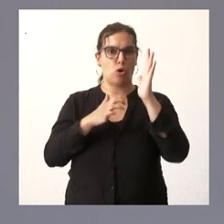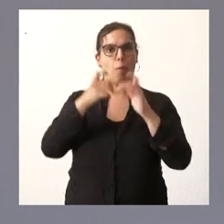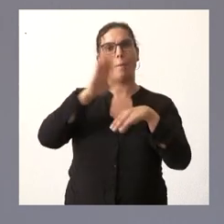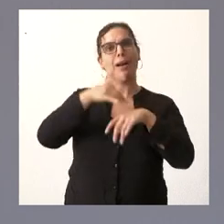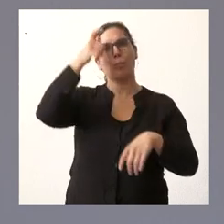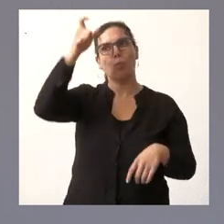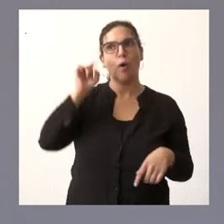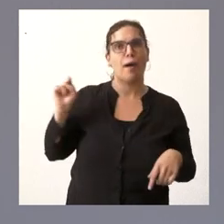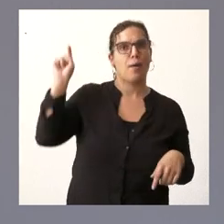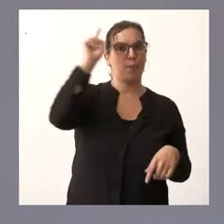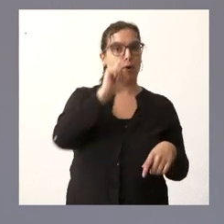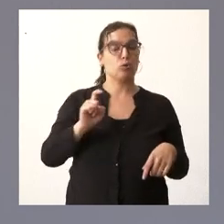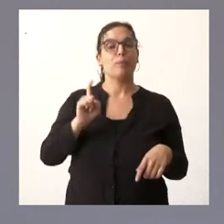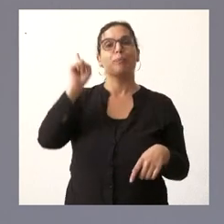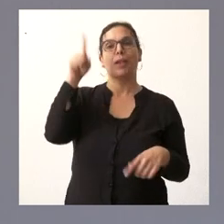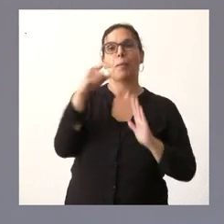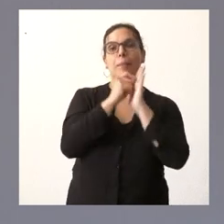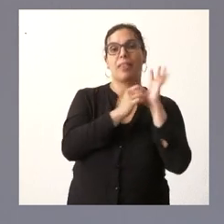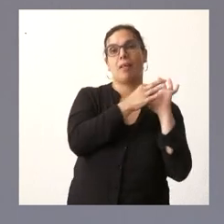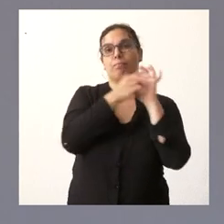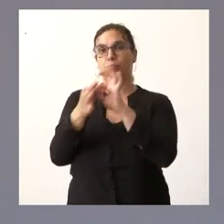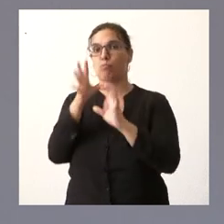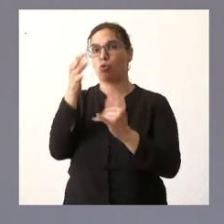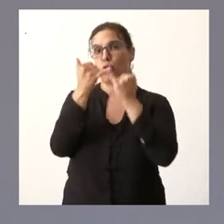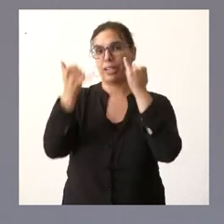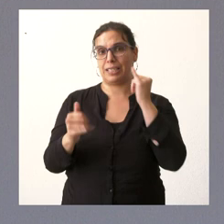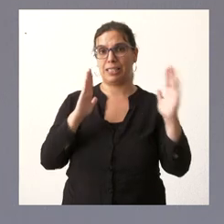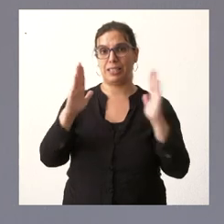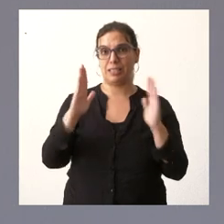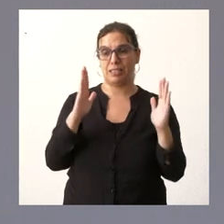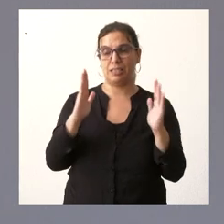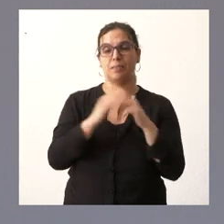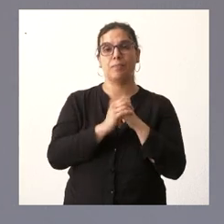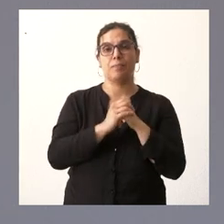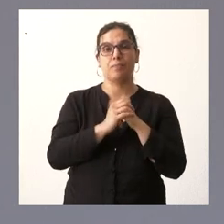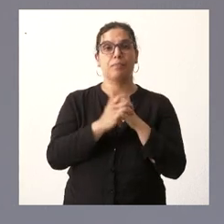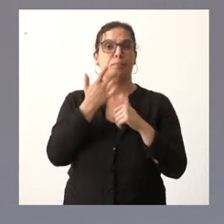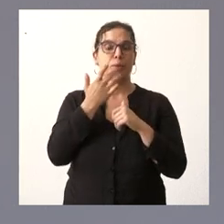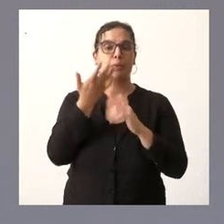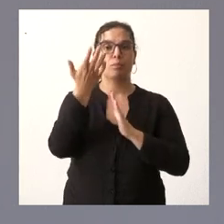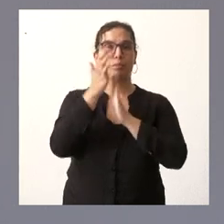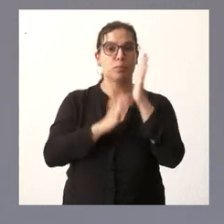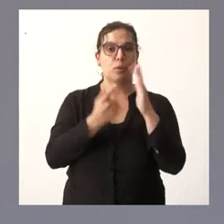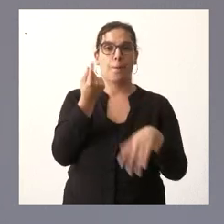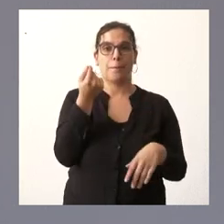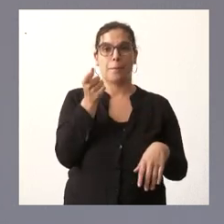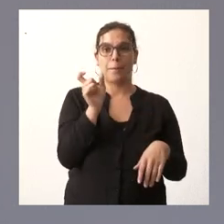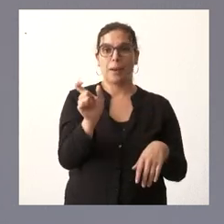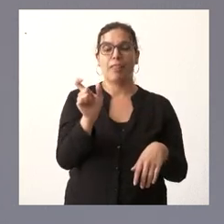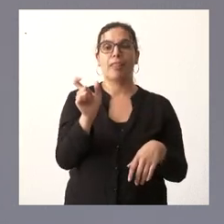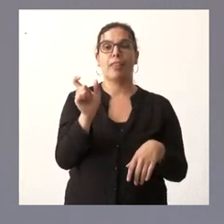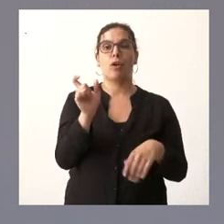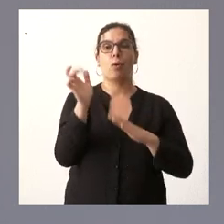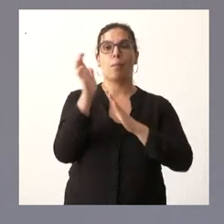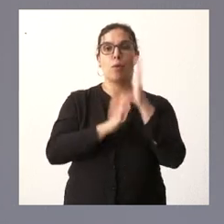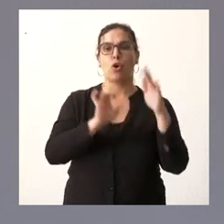y con medidas asociadas a la crisis como es el hecho de la rebaja en el precio de los bonos